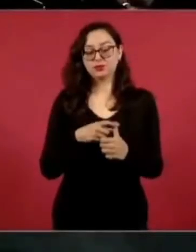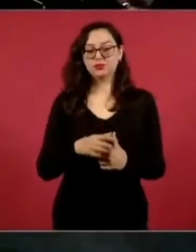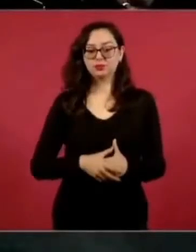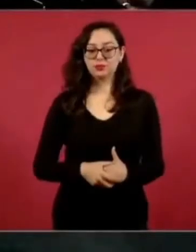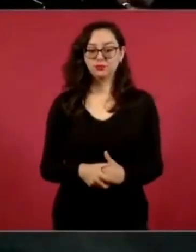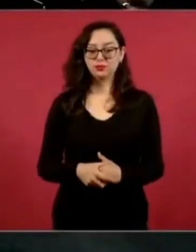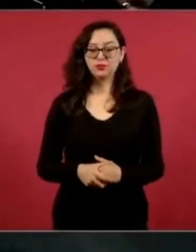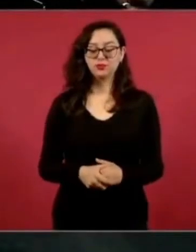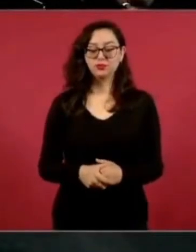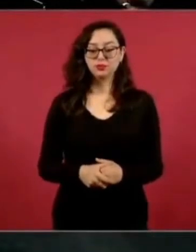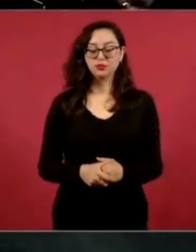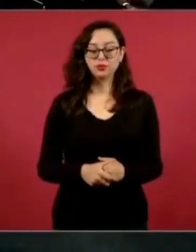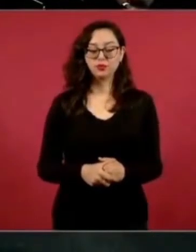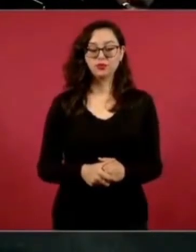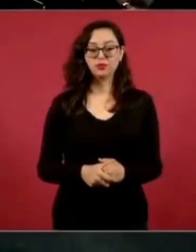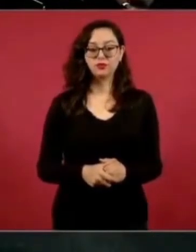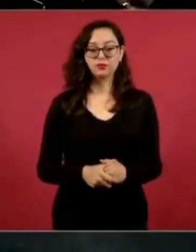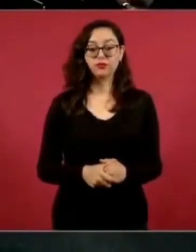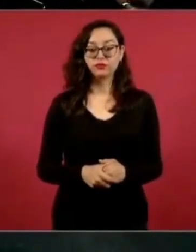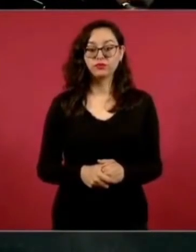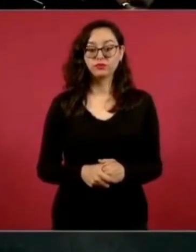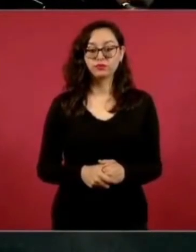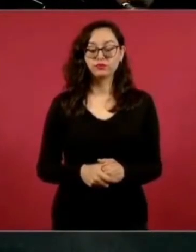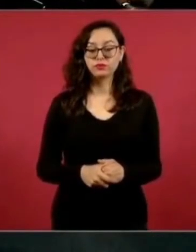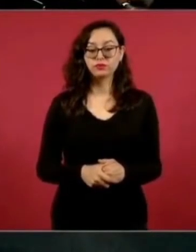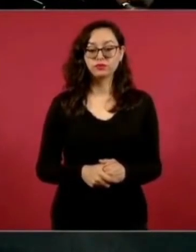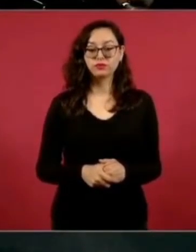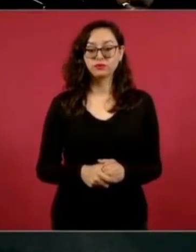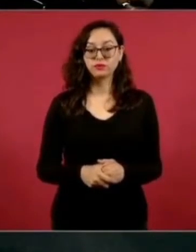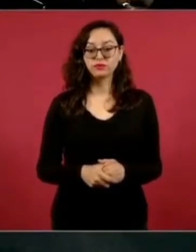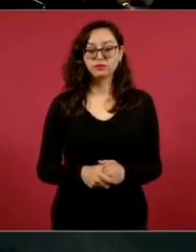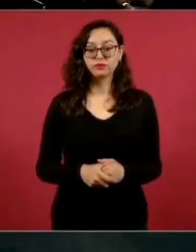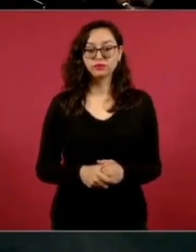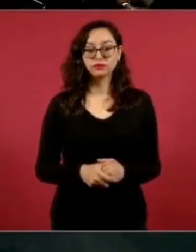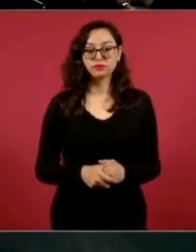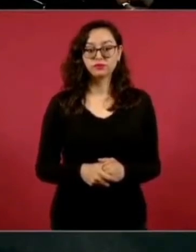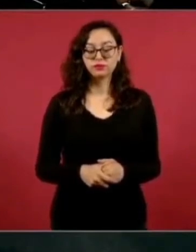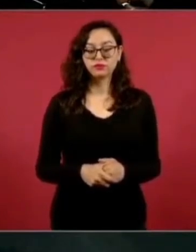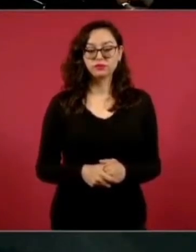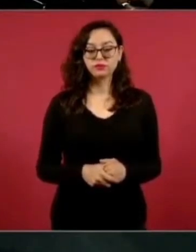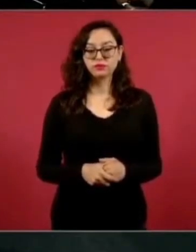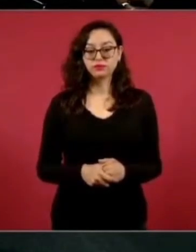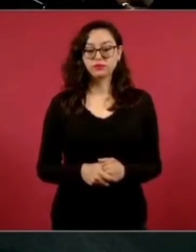Entonces, nosotros, ella lo sabe,